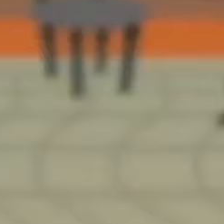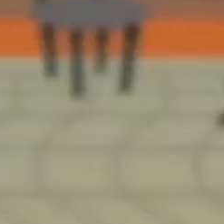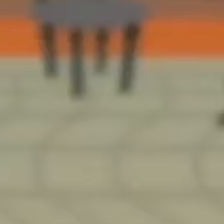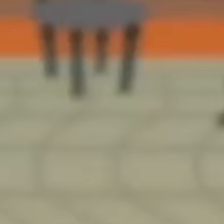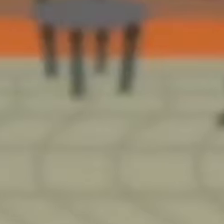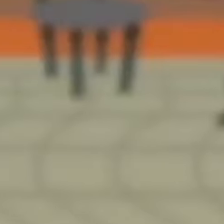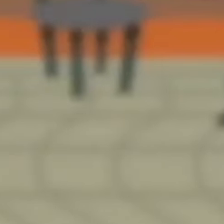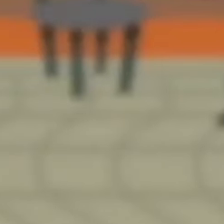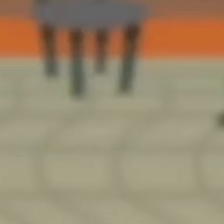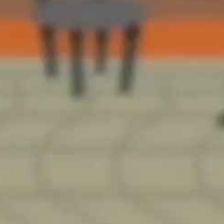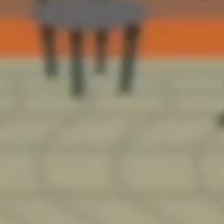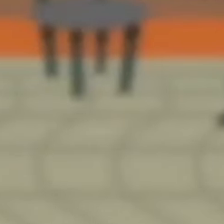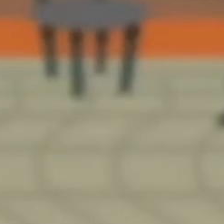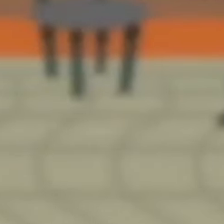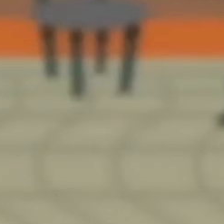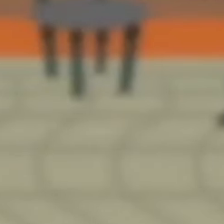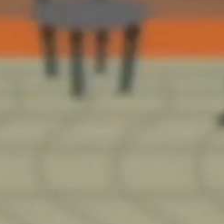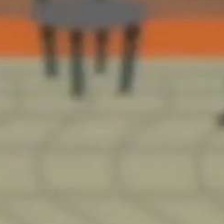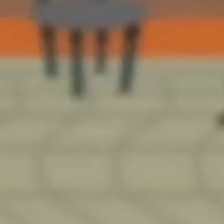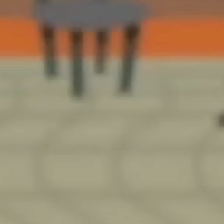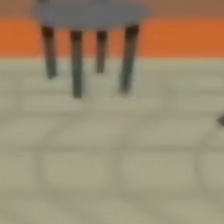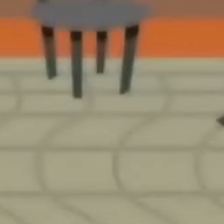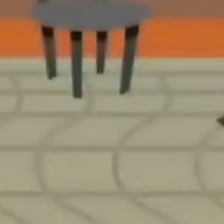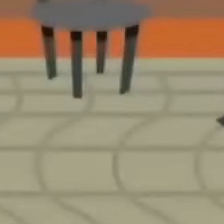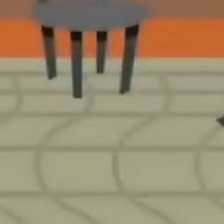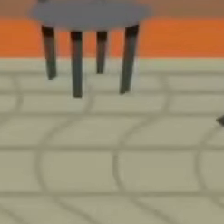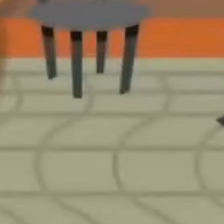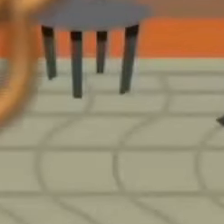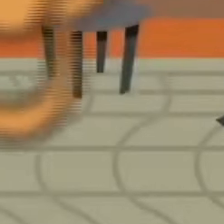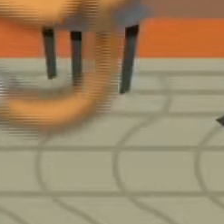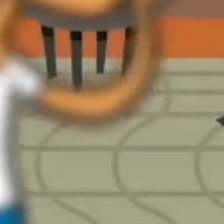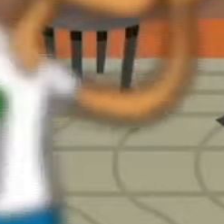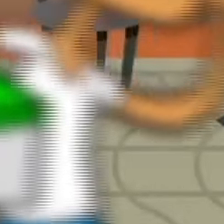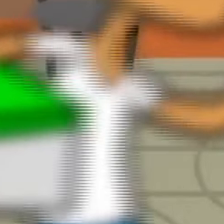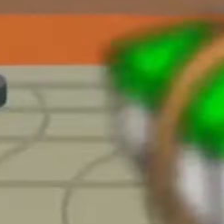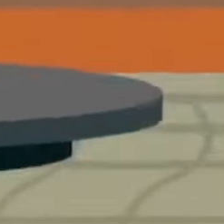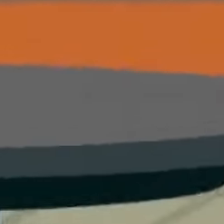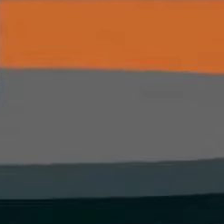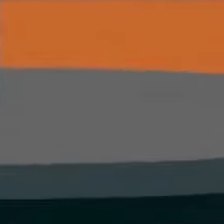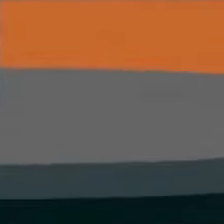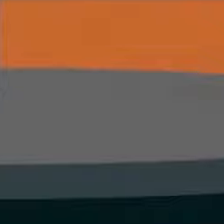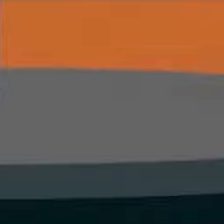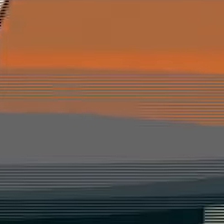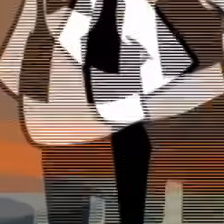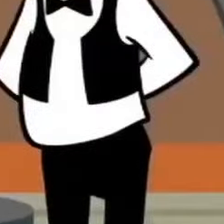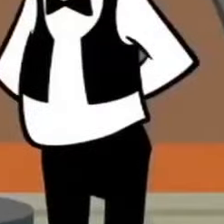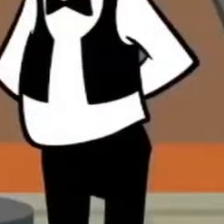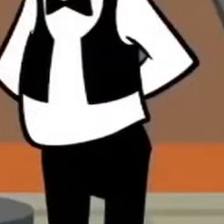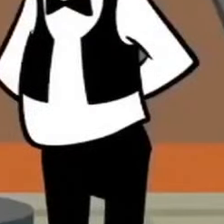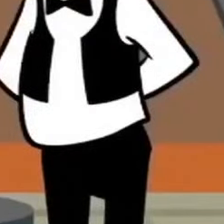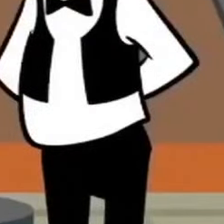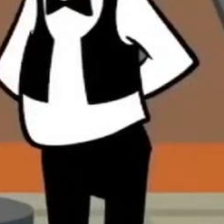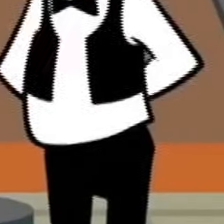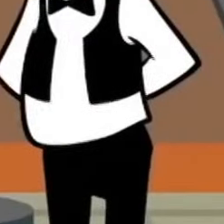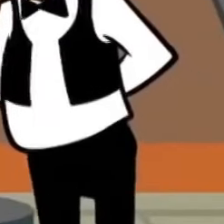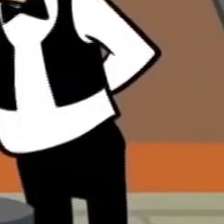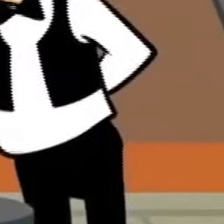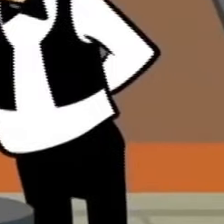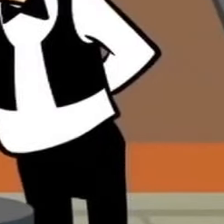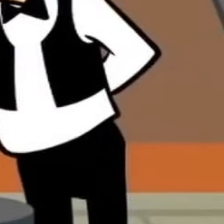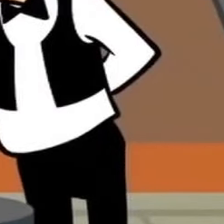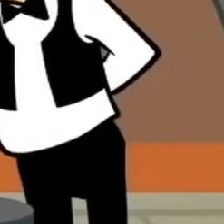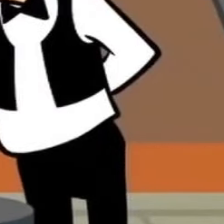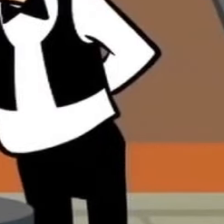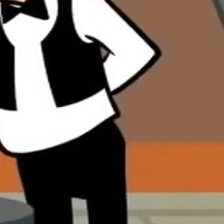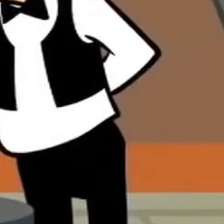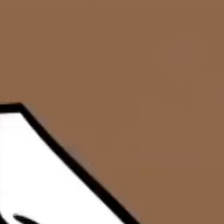A los rojos, promo de chifrijo y chiliguaro. Rica las chuchiletas. Buenas tardes. ¿Le gustaría al señor comerse un